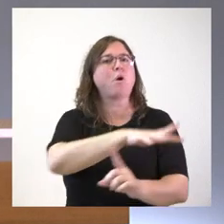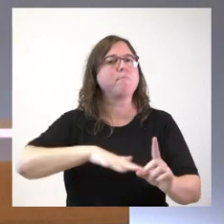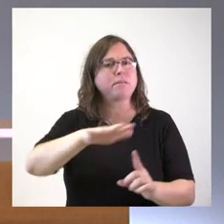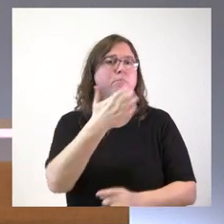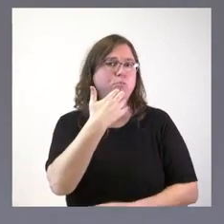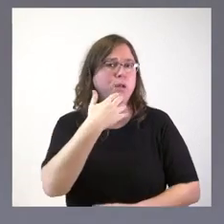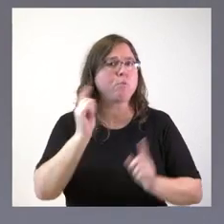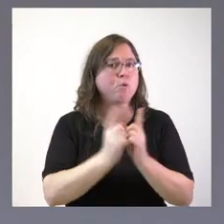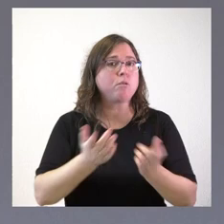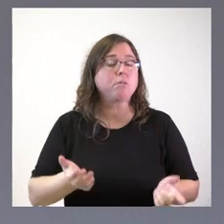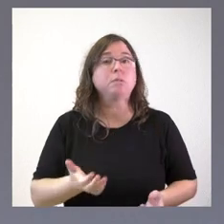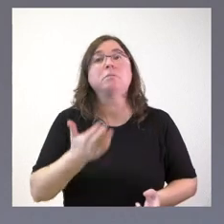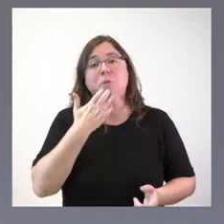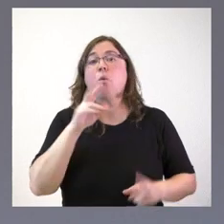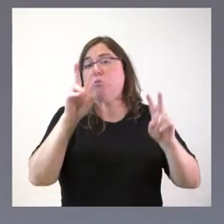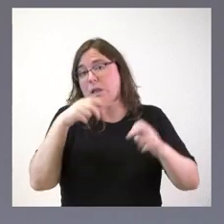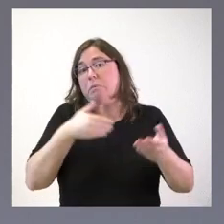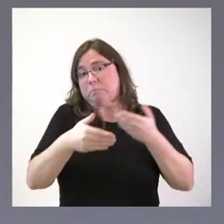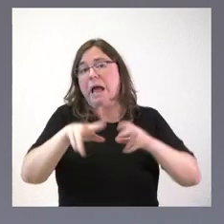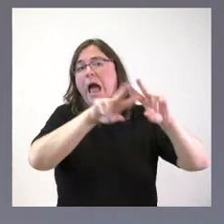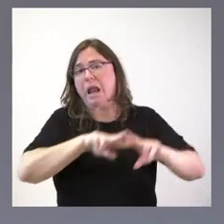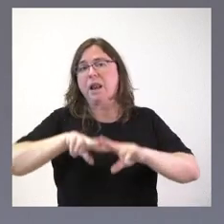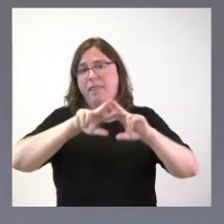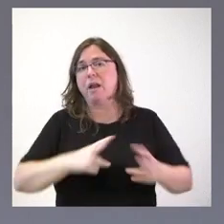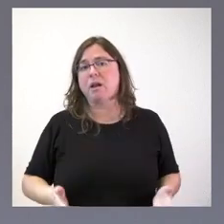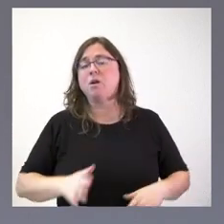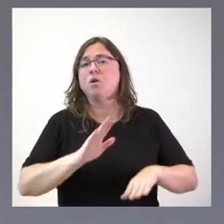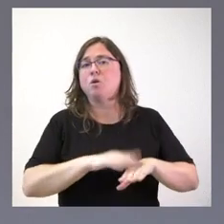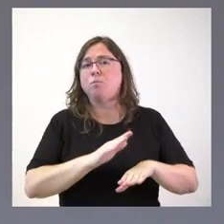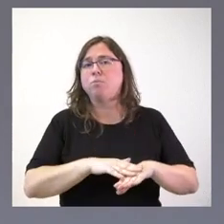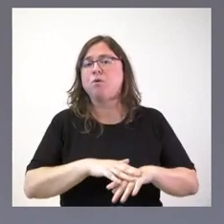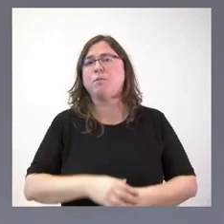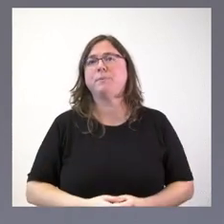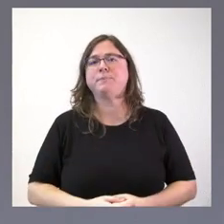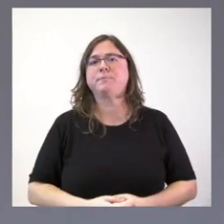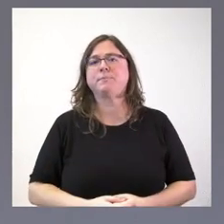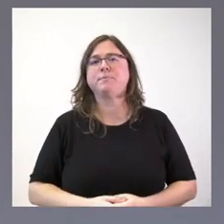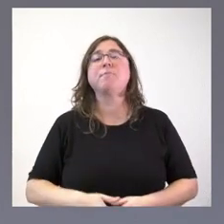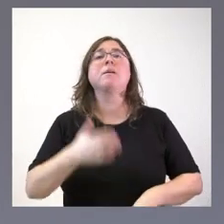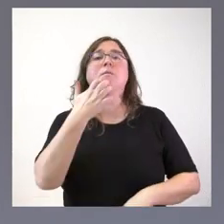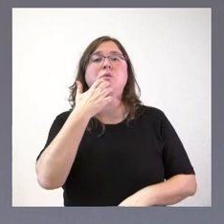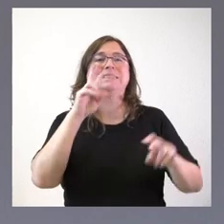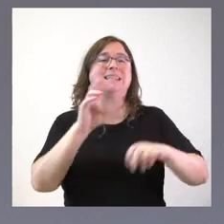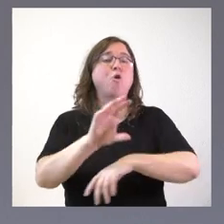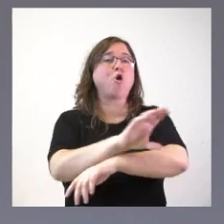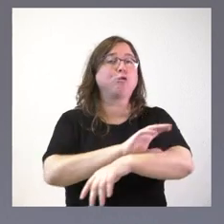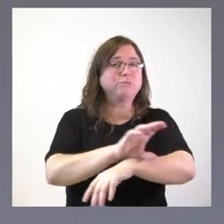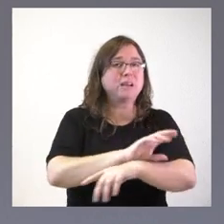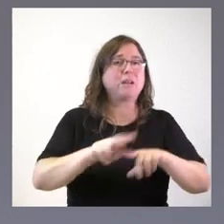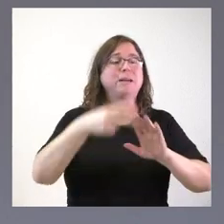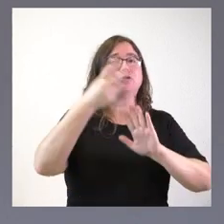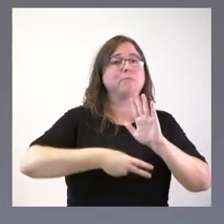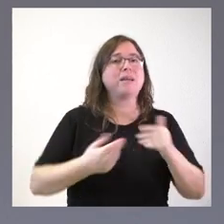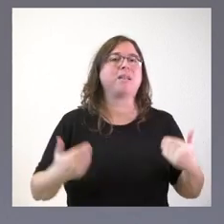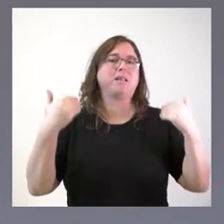Por supuesto, es una de las cuestiones que vamos a analizar, porque quien tiene un embudo mayor en cuestión de consejerías y de normativa es la